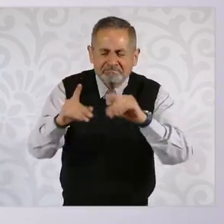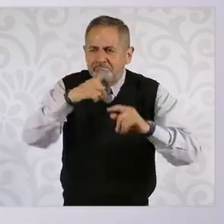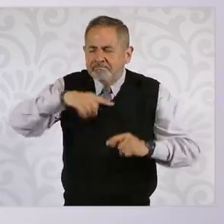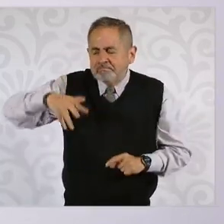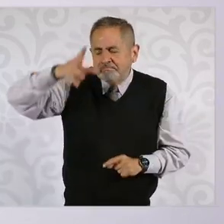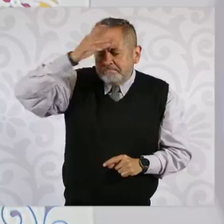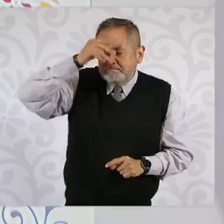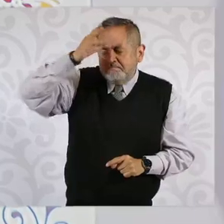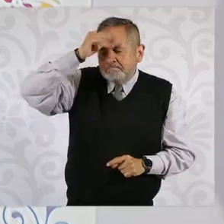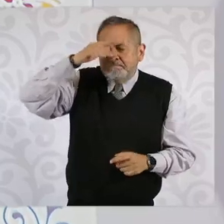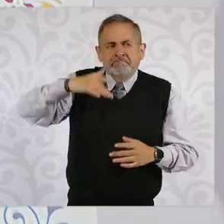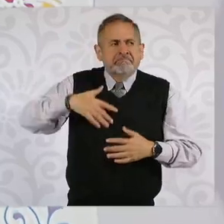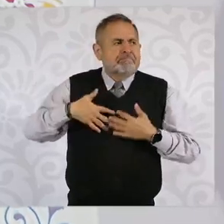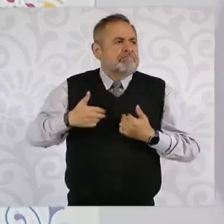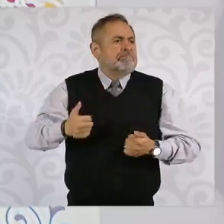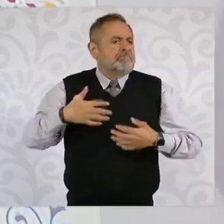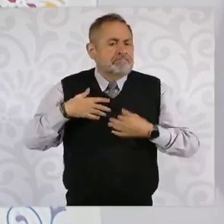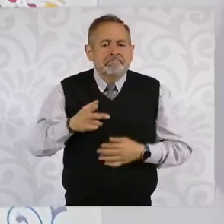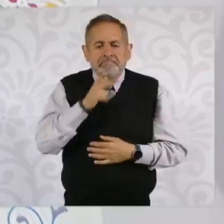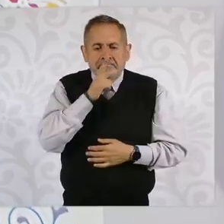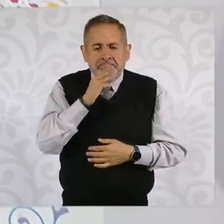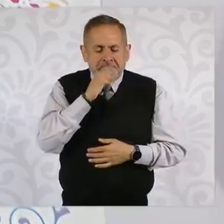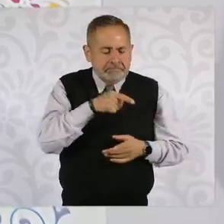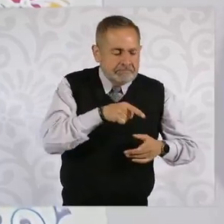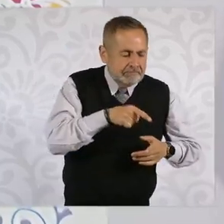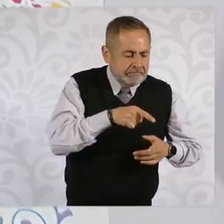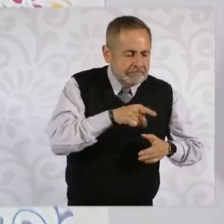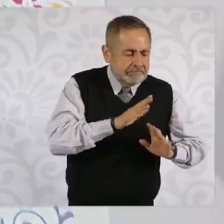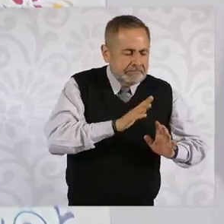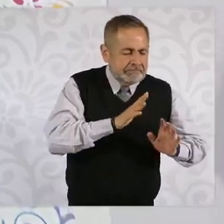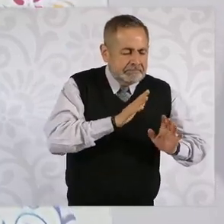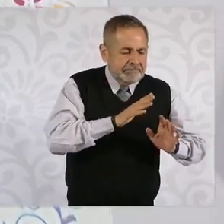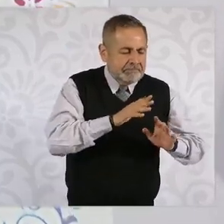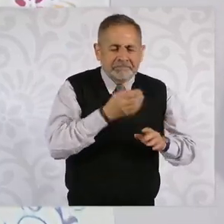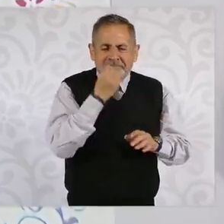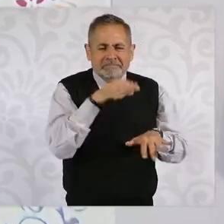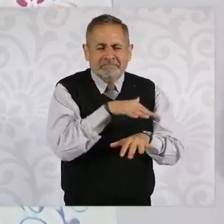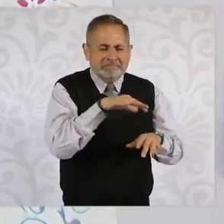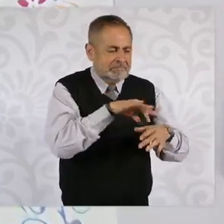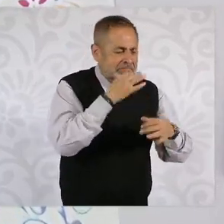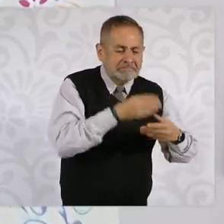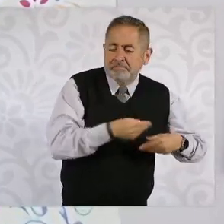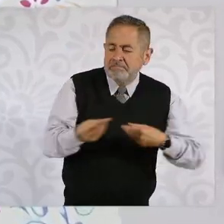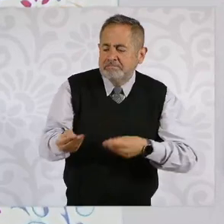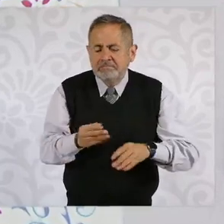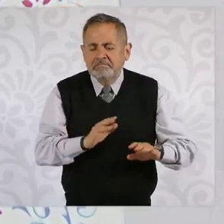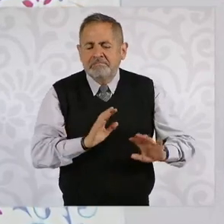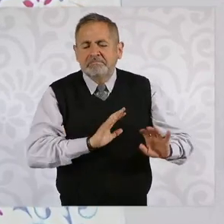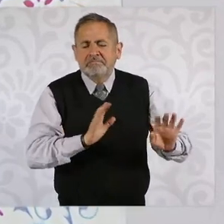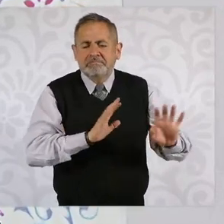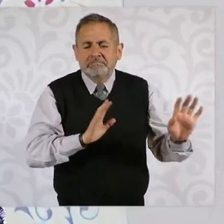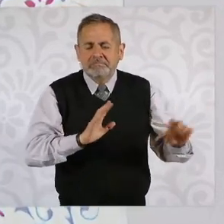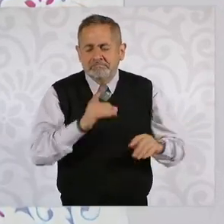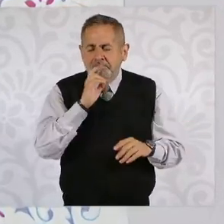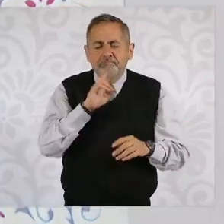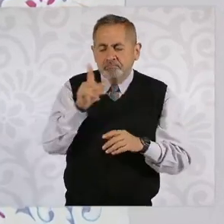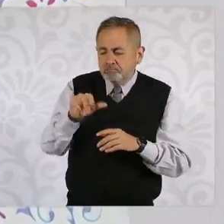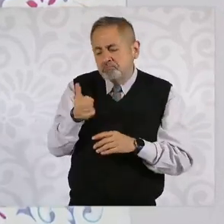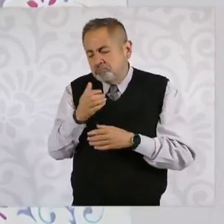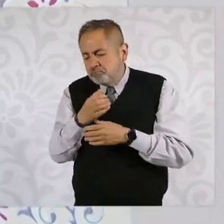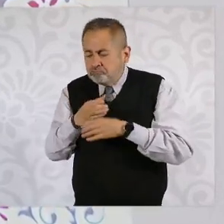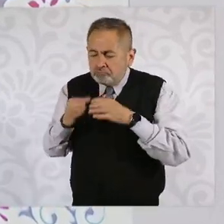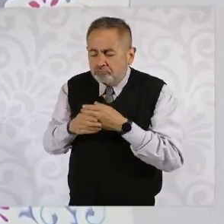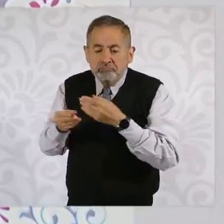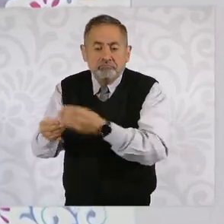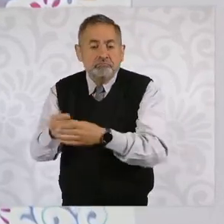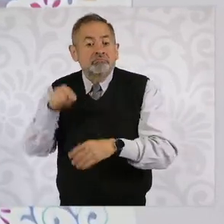pues los papás y las mamás no van a enviar comida chatarra a los niños al mediodía y lo que se vende